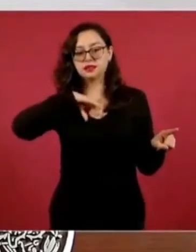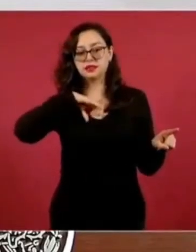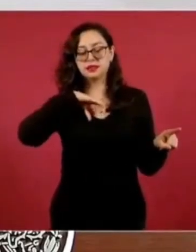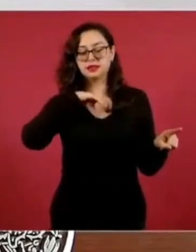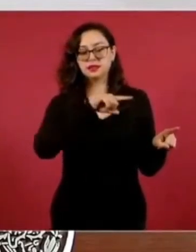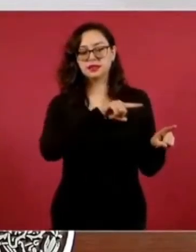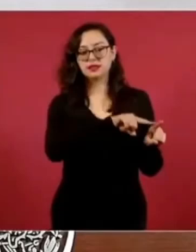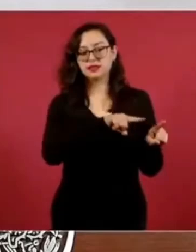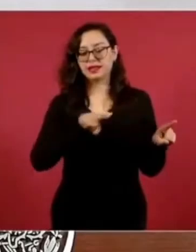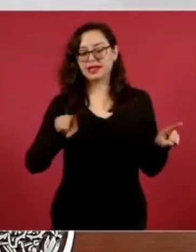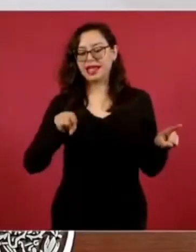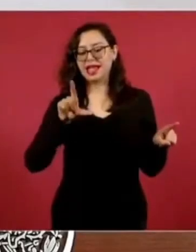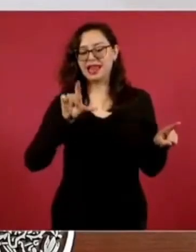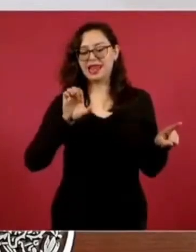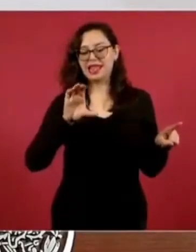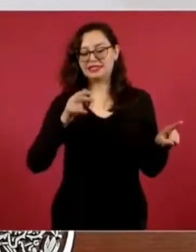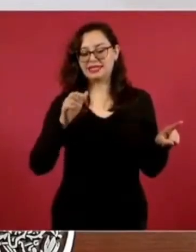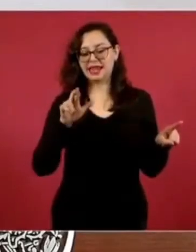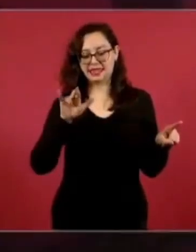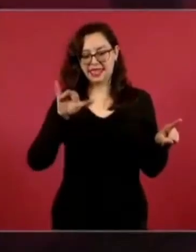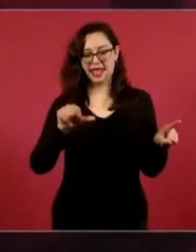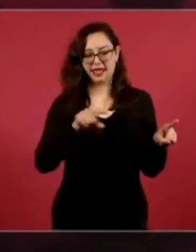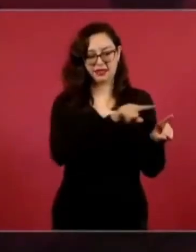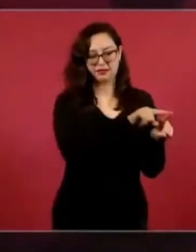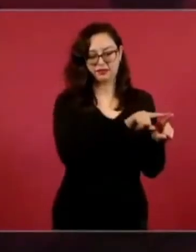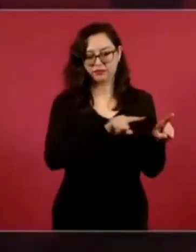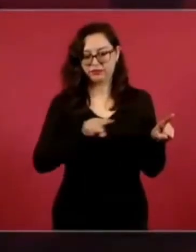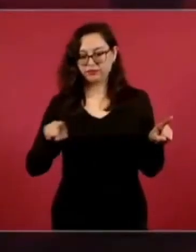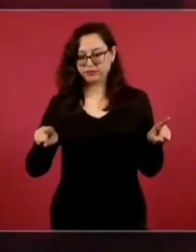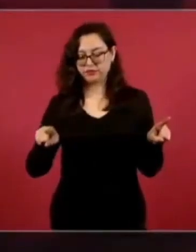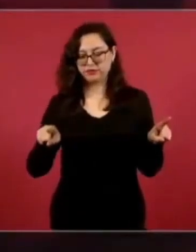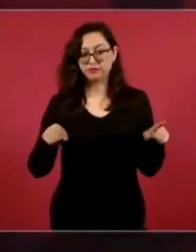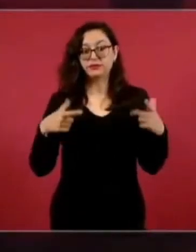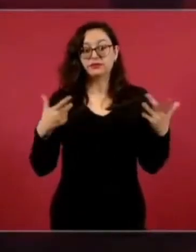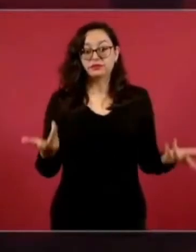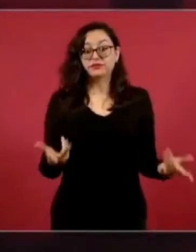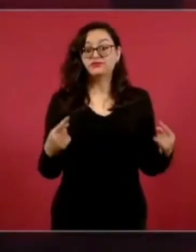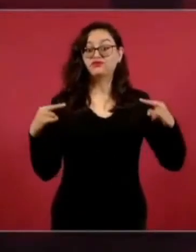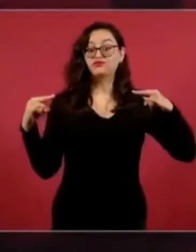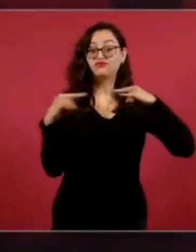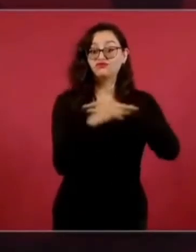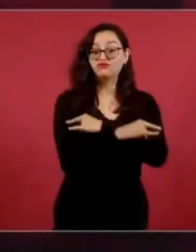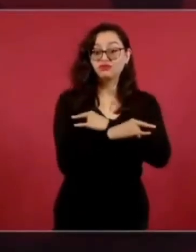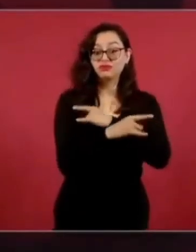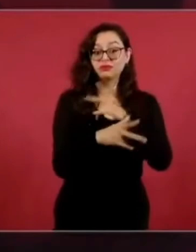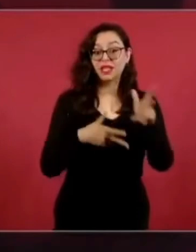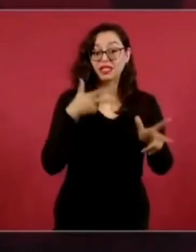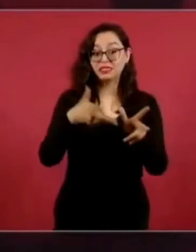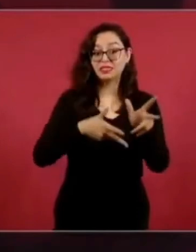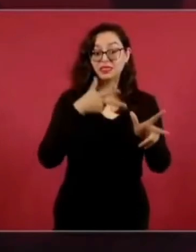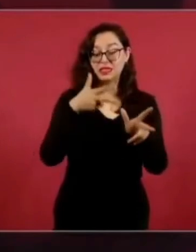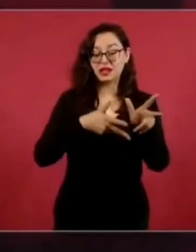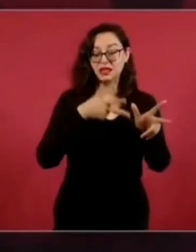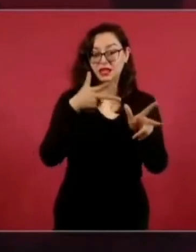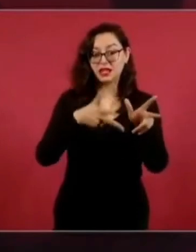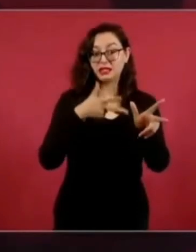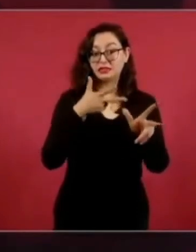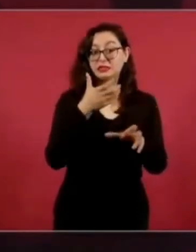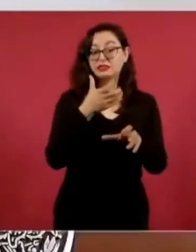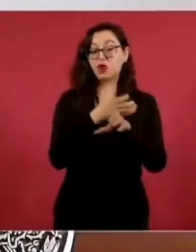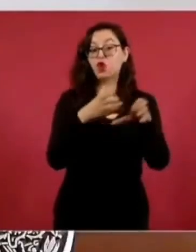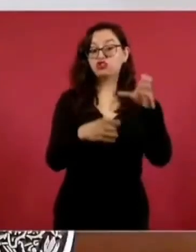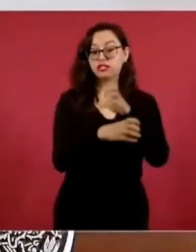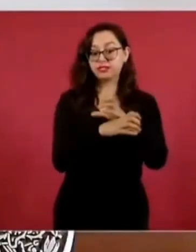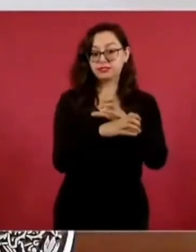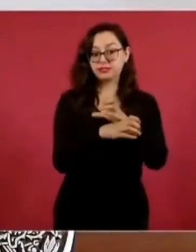que tiene esa vía, mucho tráfico de tren de pasajeros, digo, de carga,